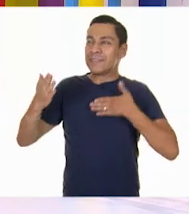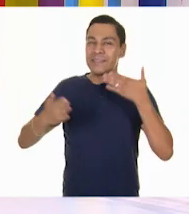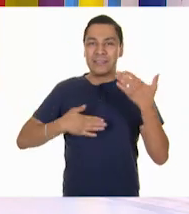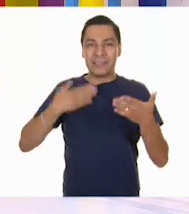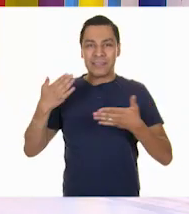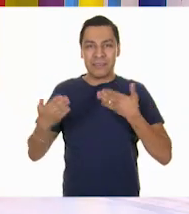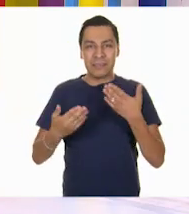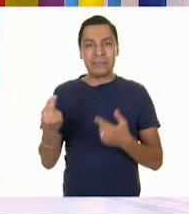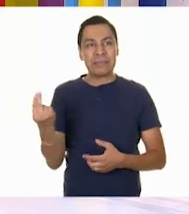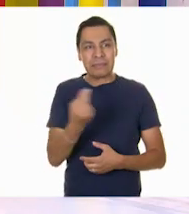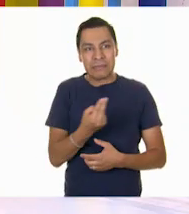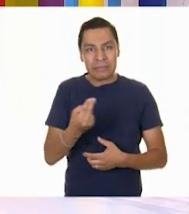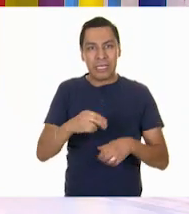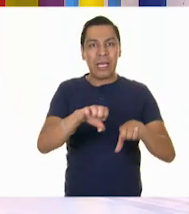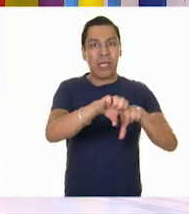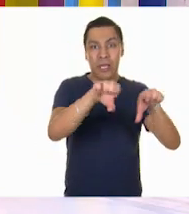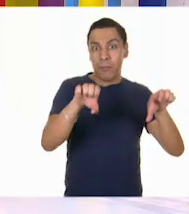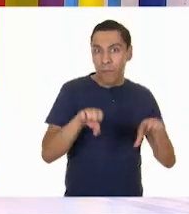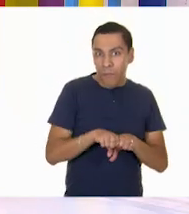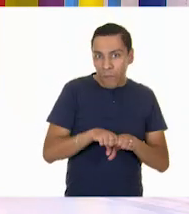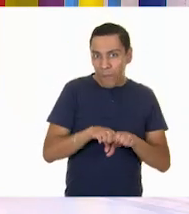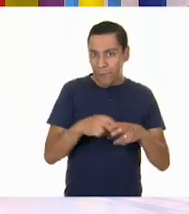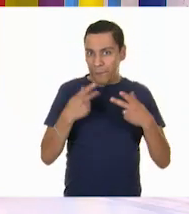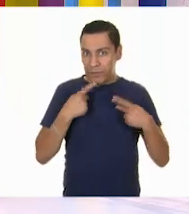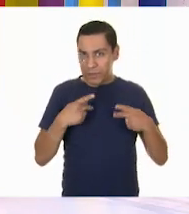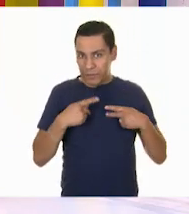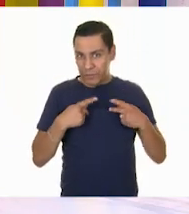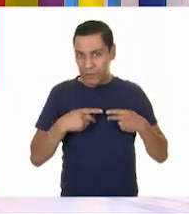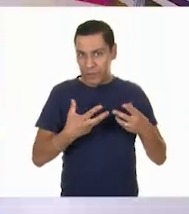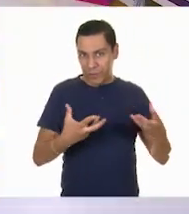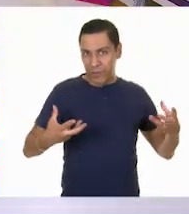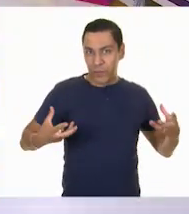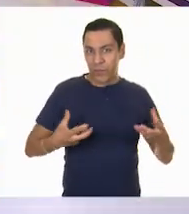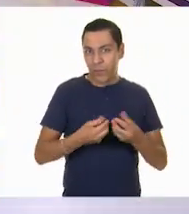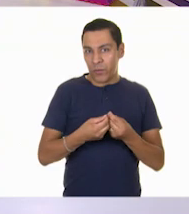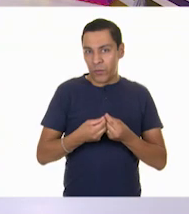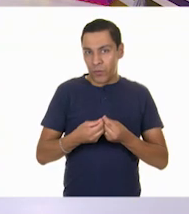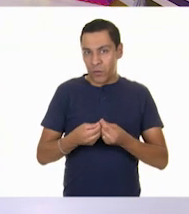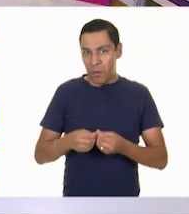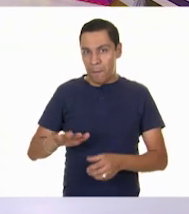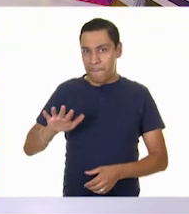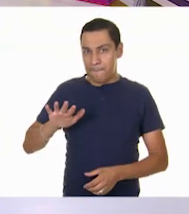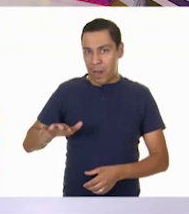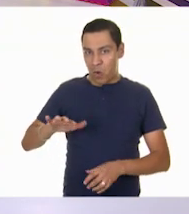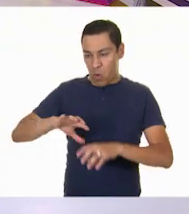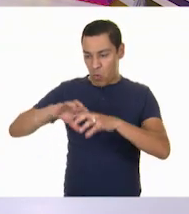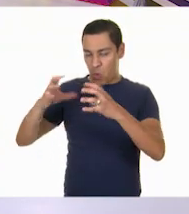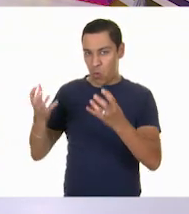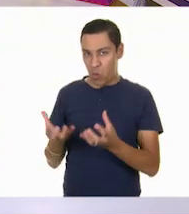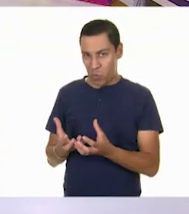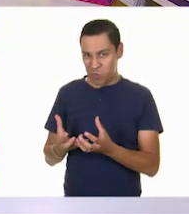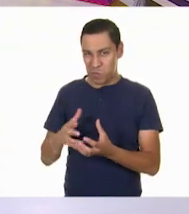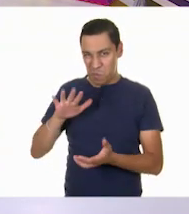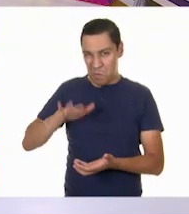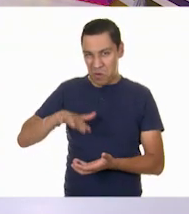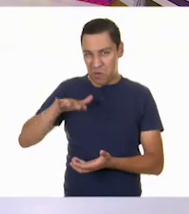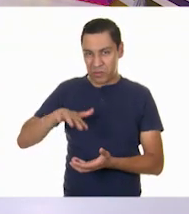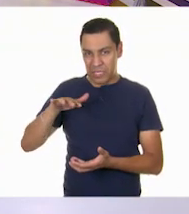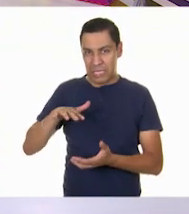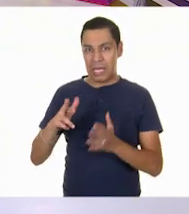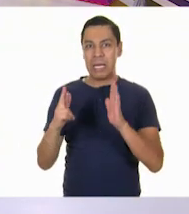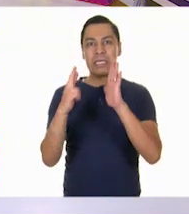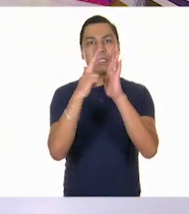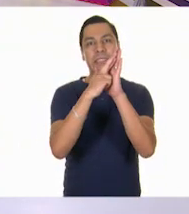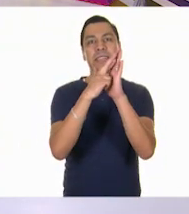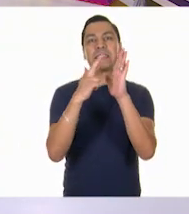luego mi equipo. Claro. Y ya. Y lo más importante, las reglas, Pepe.